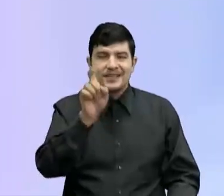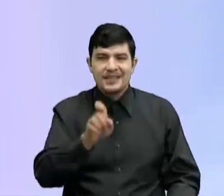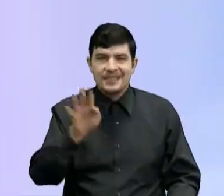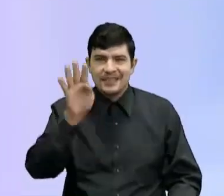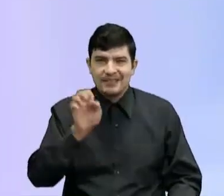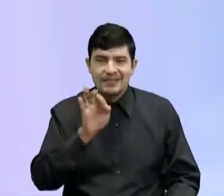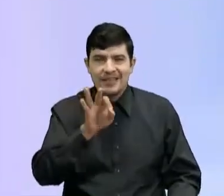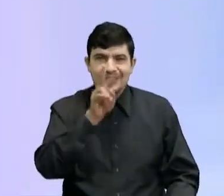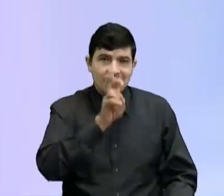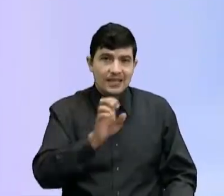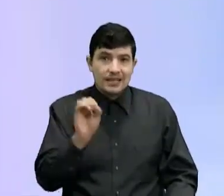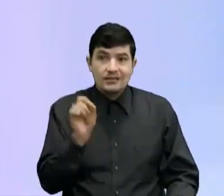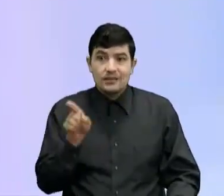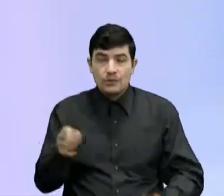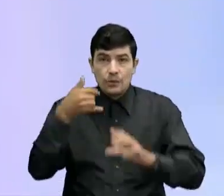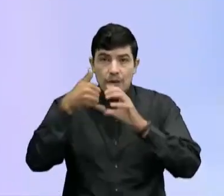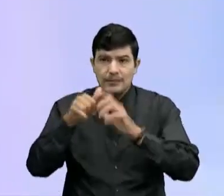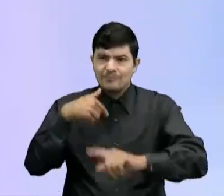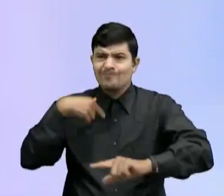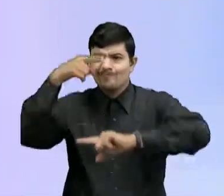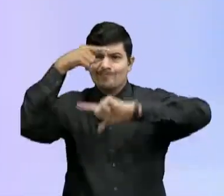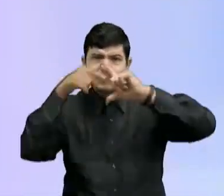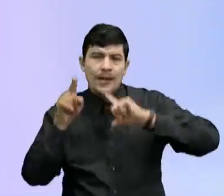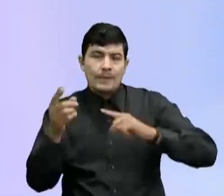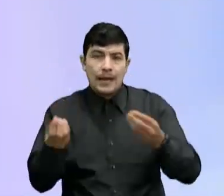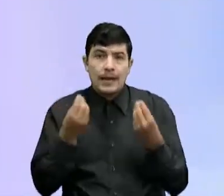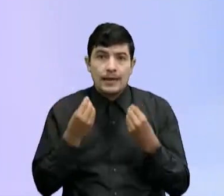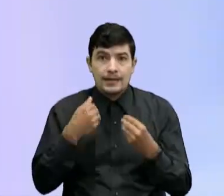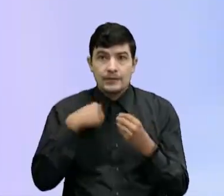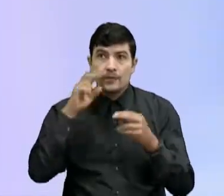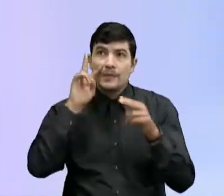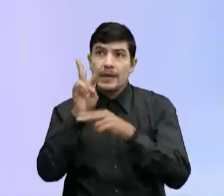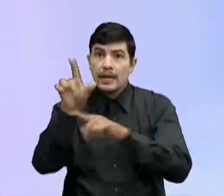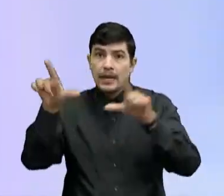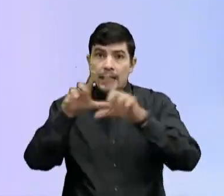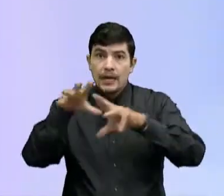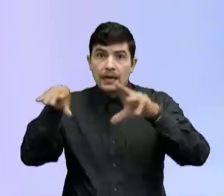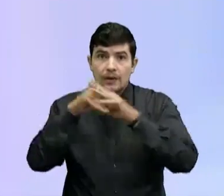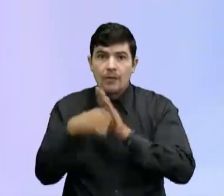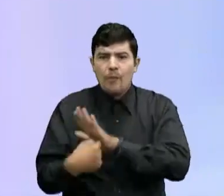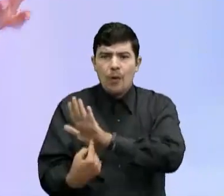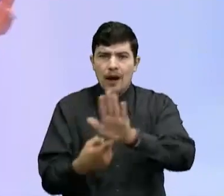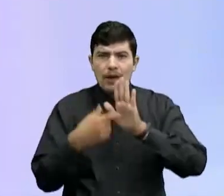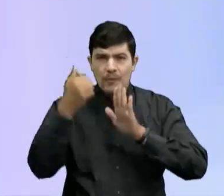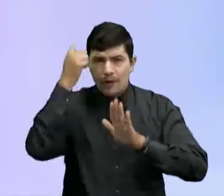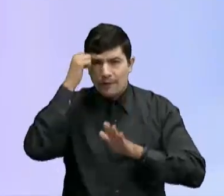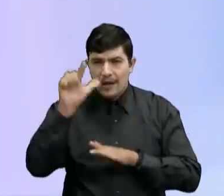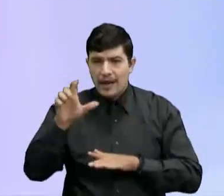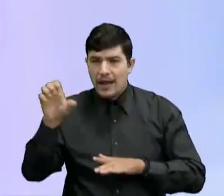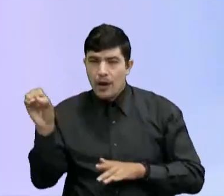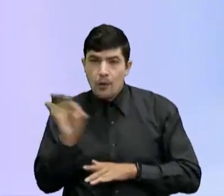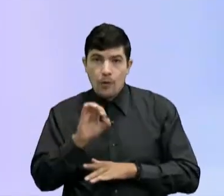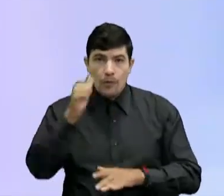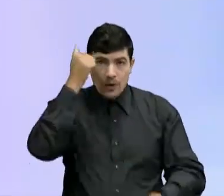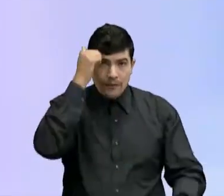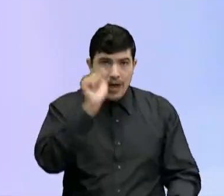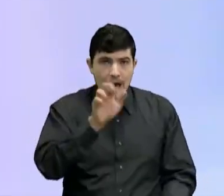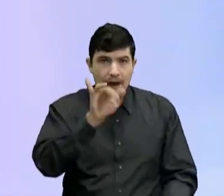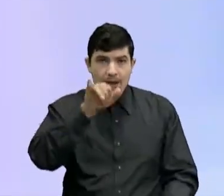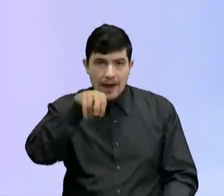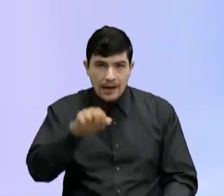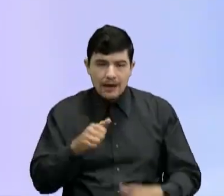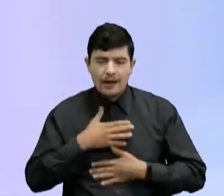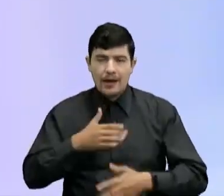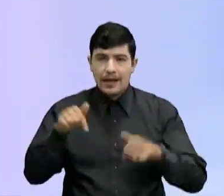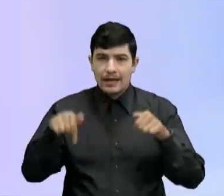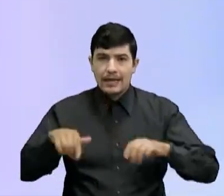5169 370 Que es la línea de whatsapp Para verme en la pantalla del canal TRO Que el profe Leo Que Ariadna me saluden En esta clase de